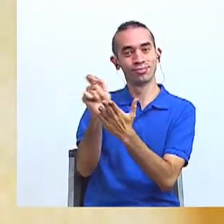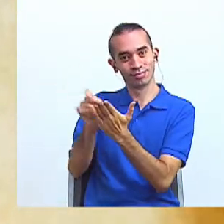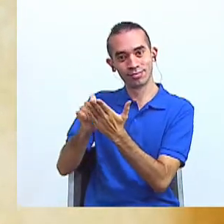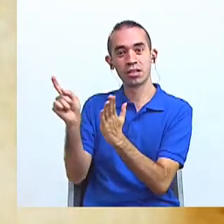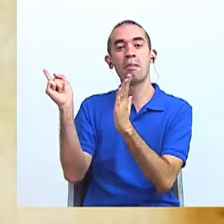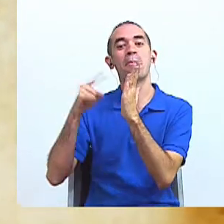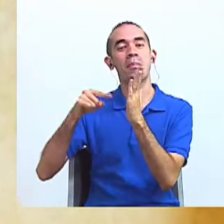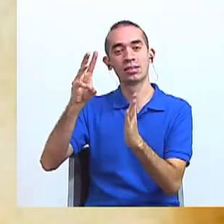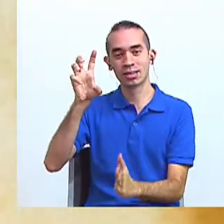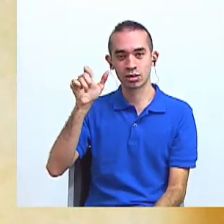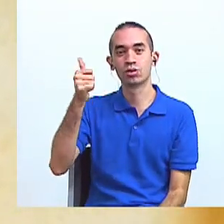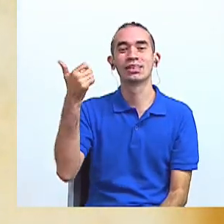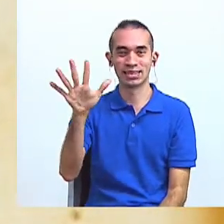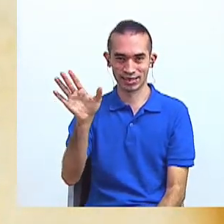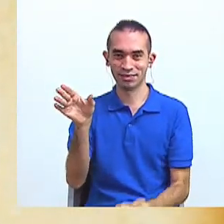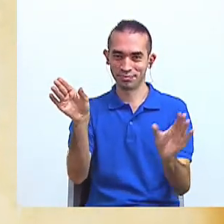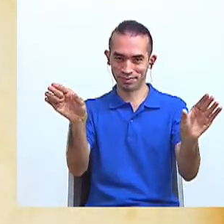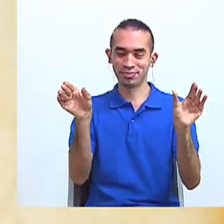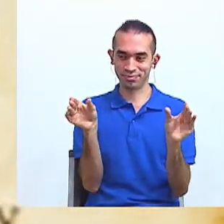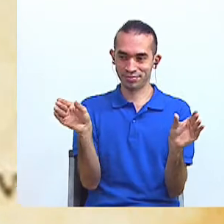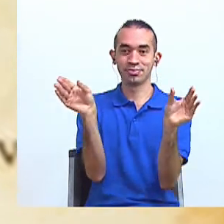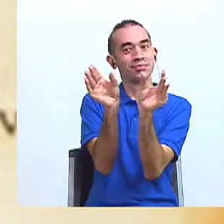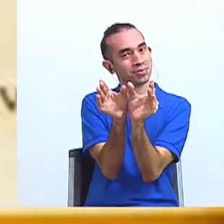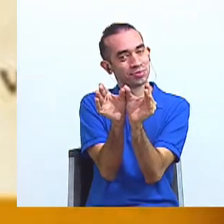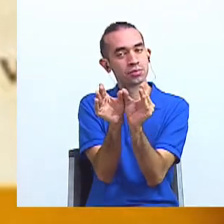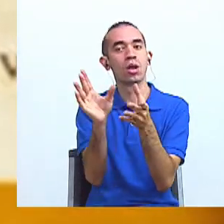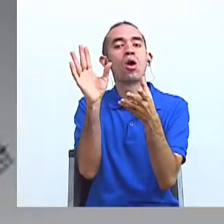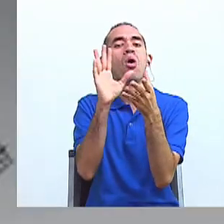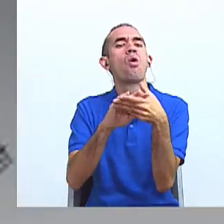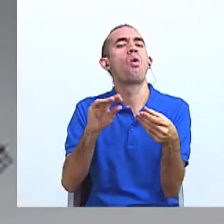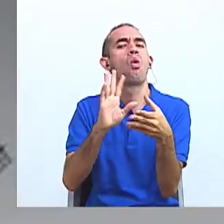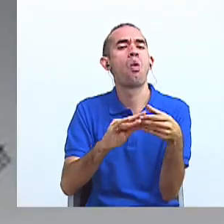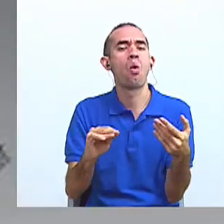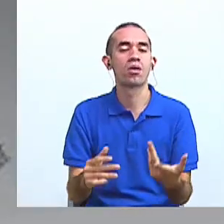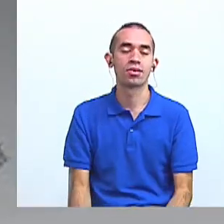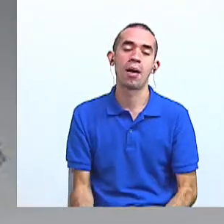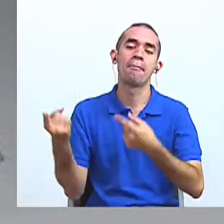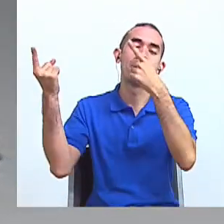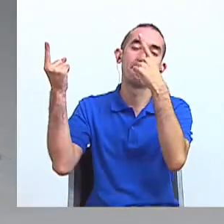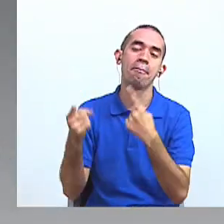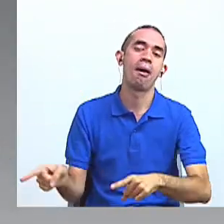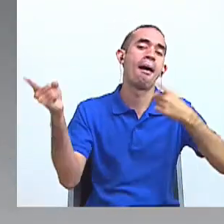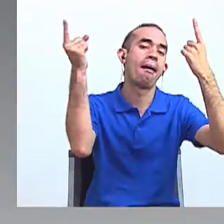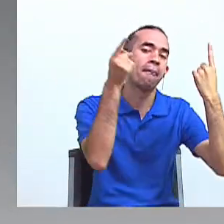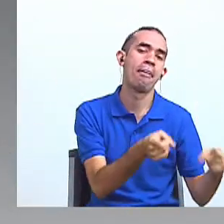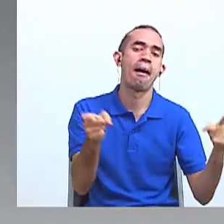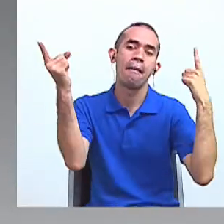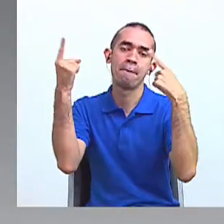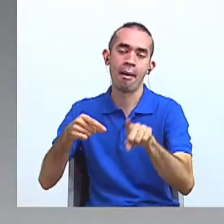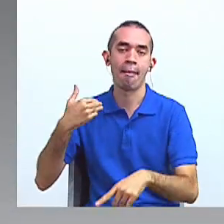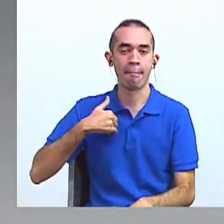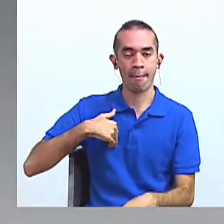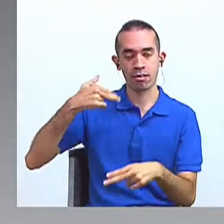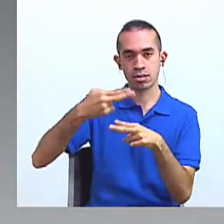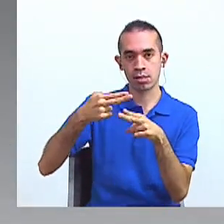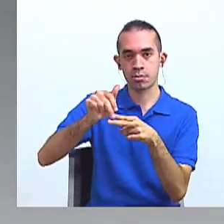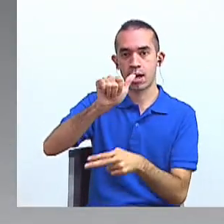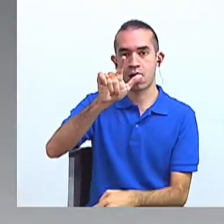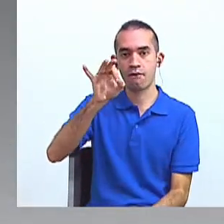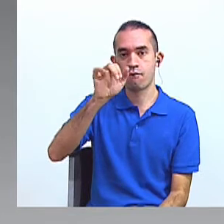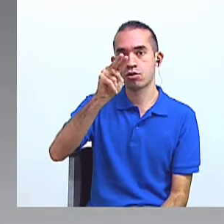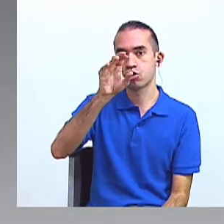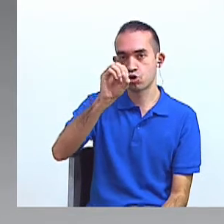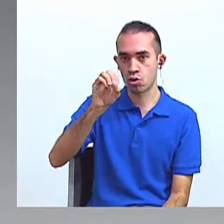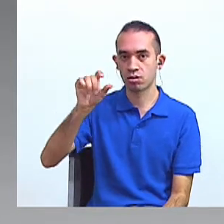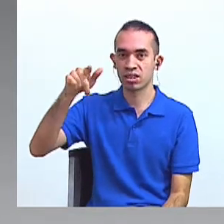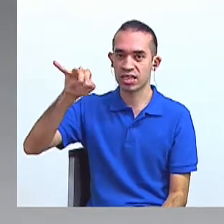increíble libro. Que nos cuenta las andanzas de un tal Alfonso Quijano, Don